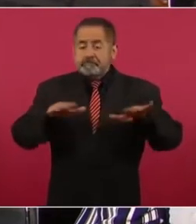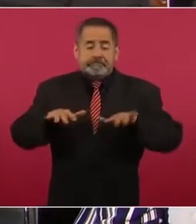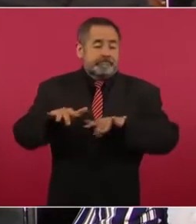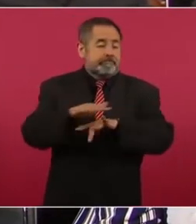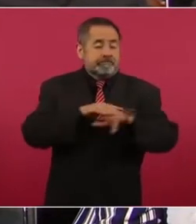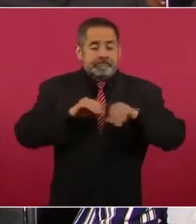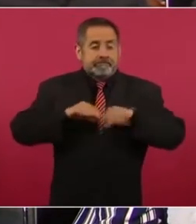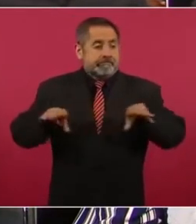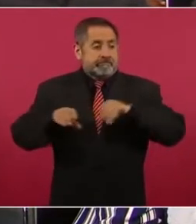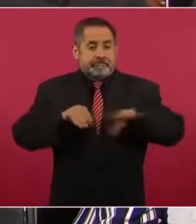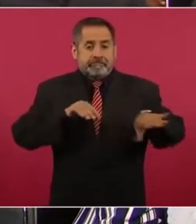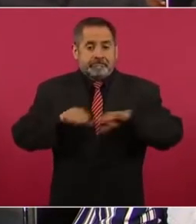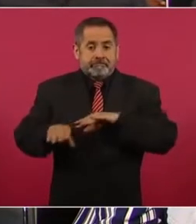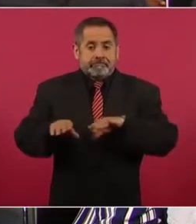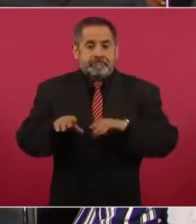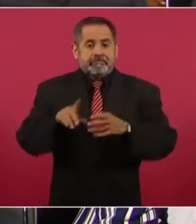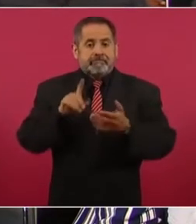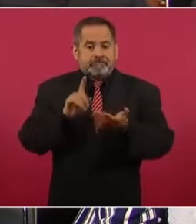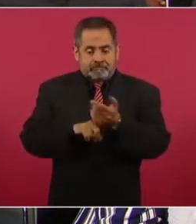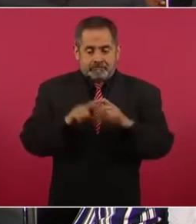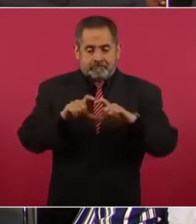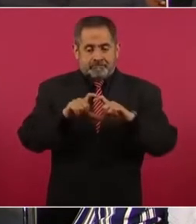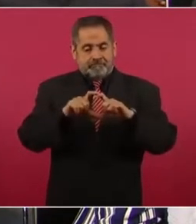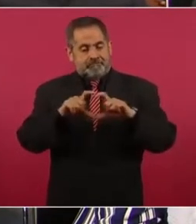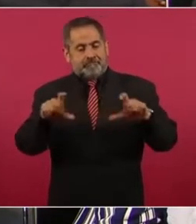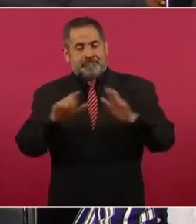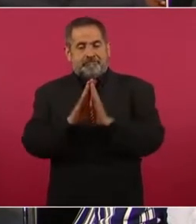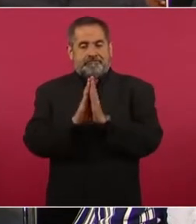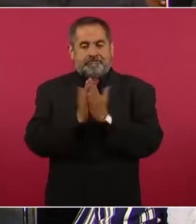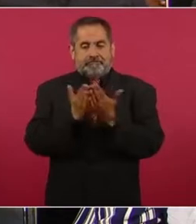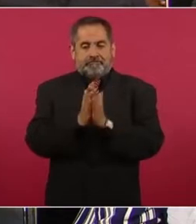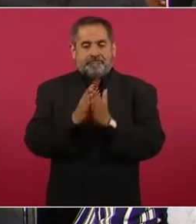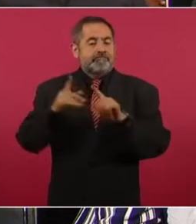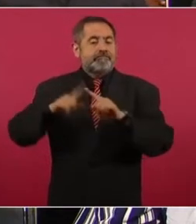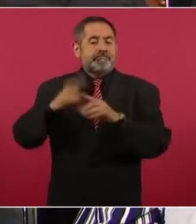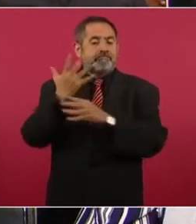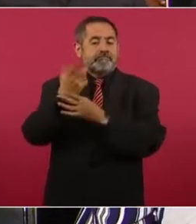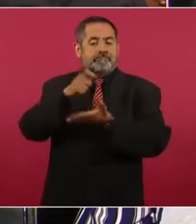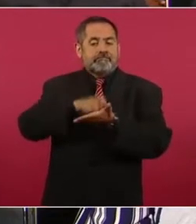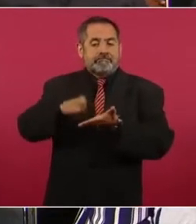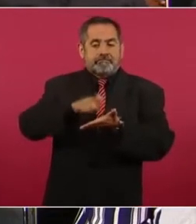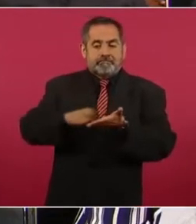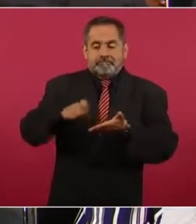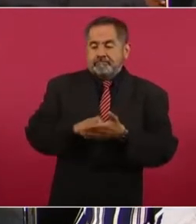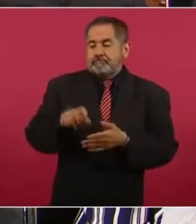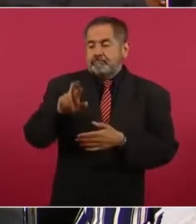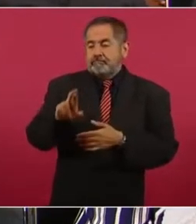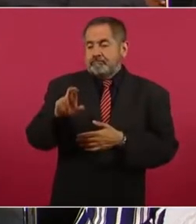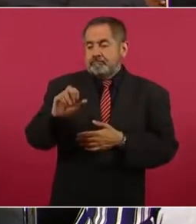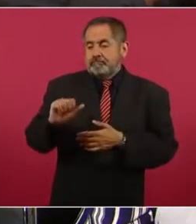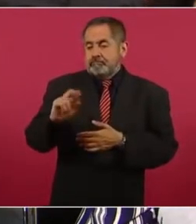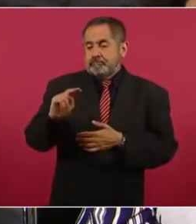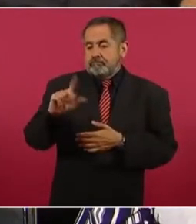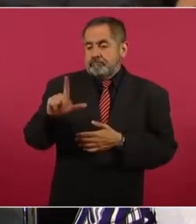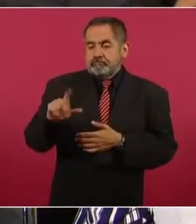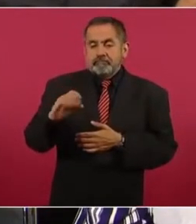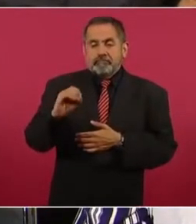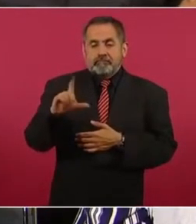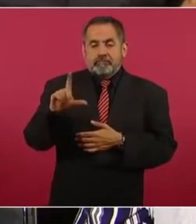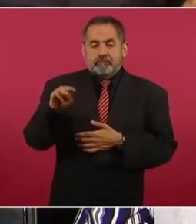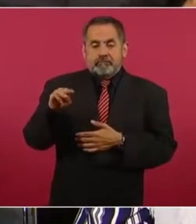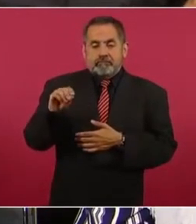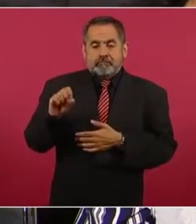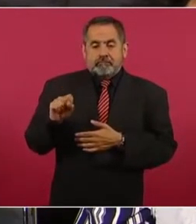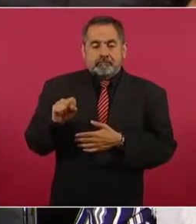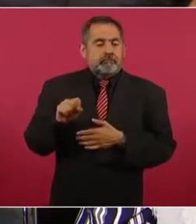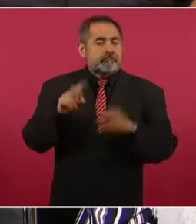un adelanto editorial de un libro escrito por Raúl Olmos sobre